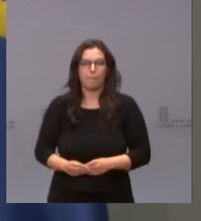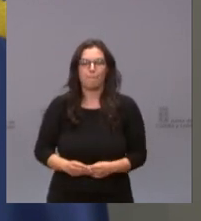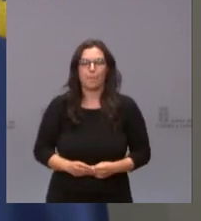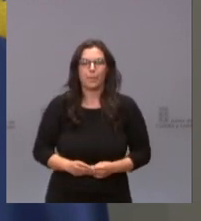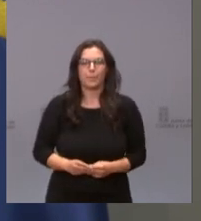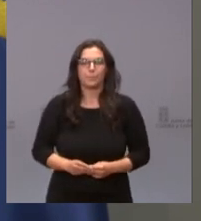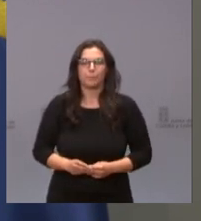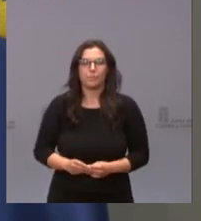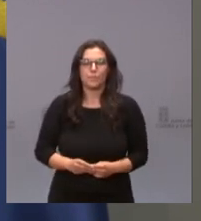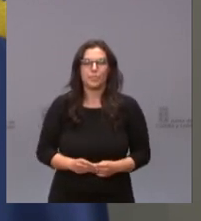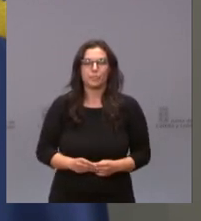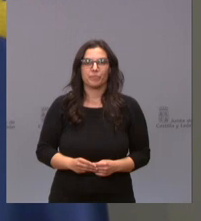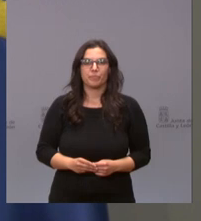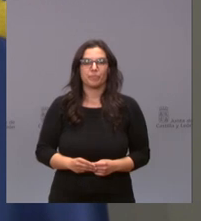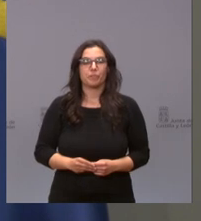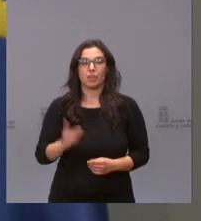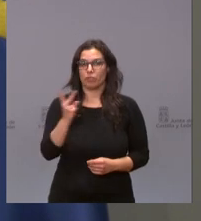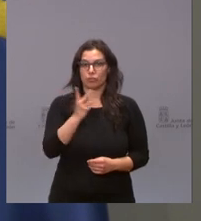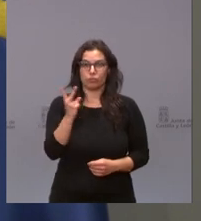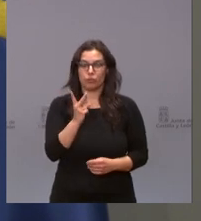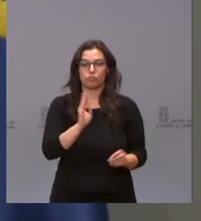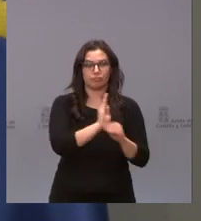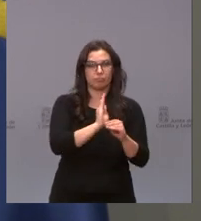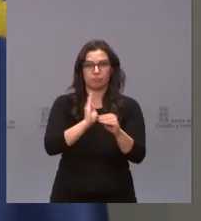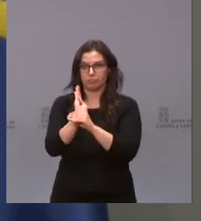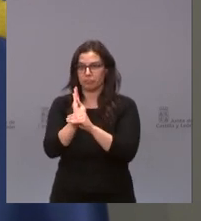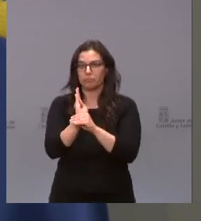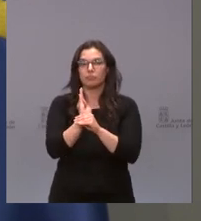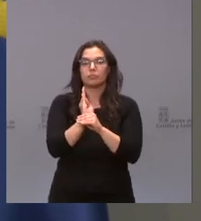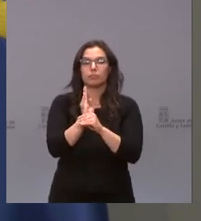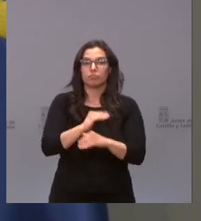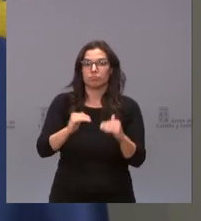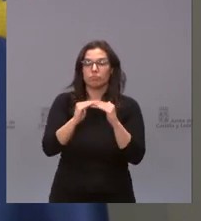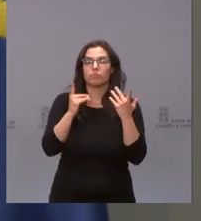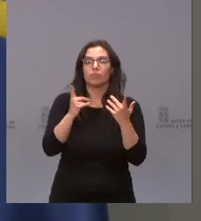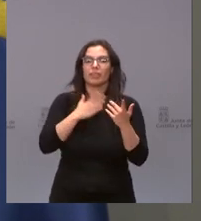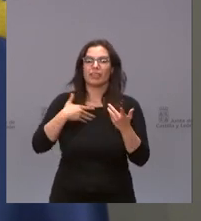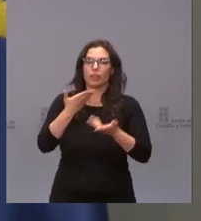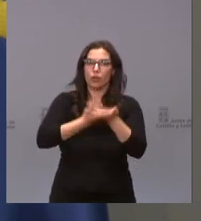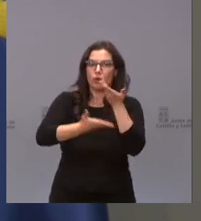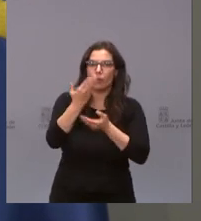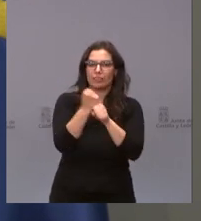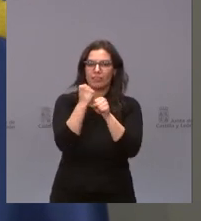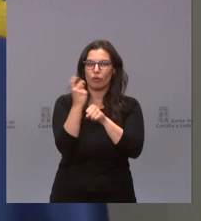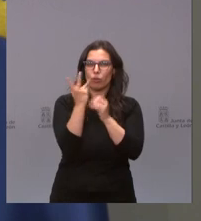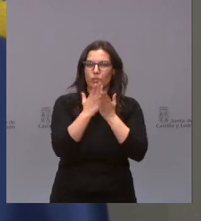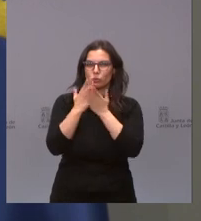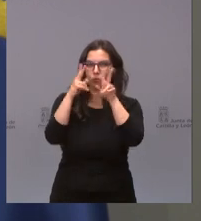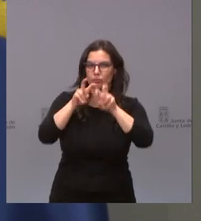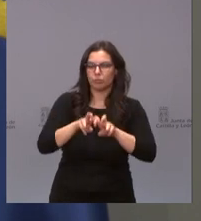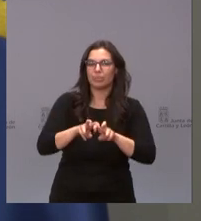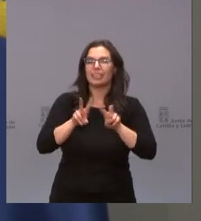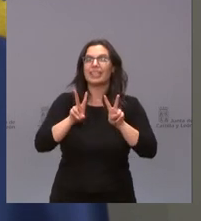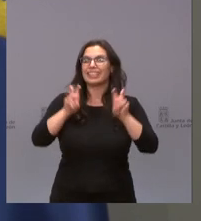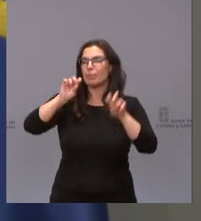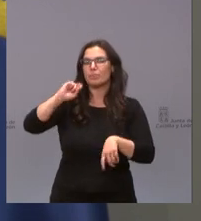Se destinarán tanto la UBA como la USAL y con ello se quiere colaborar con la labor de estudio e investigación que realizan ambas instituciones en materia,